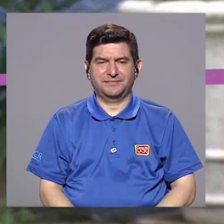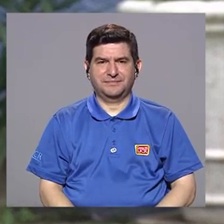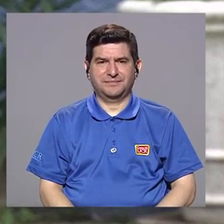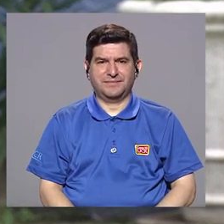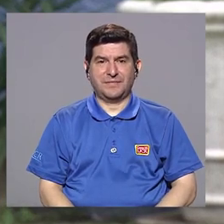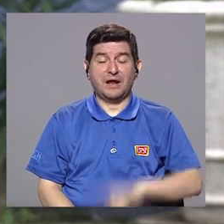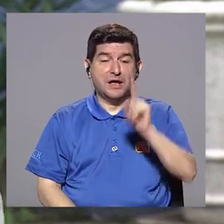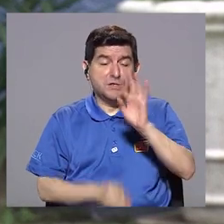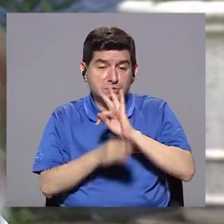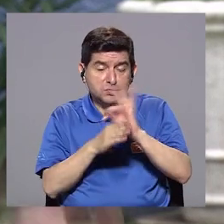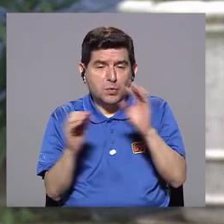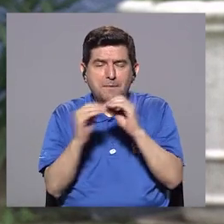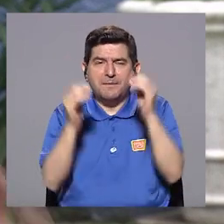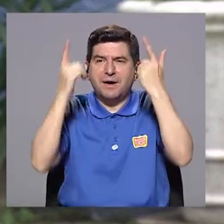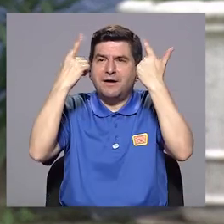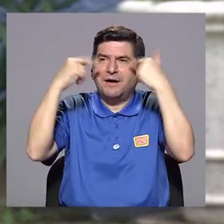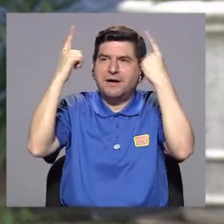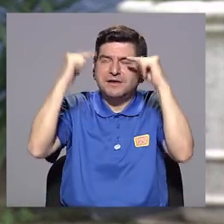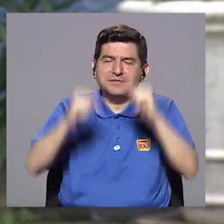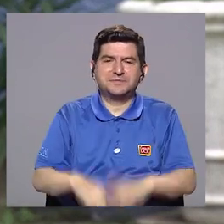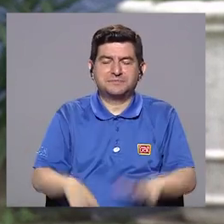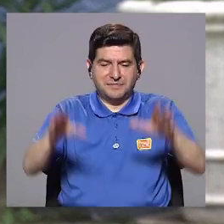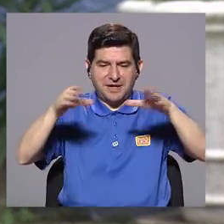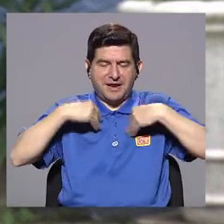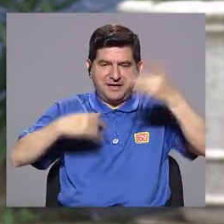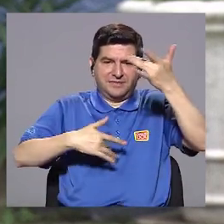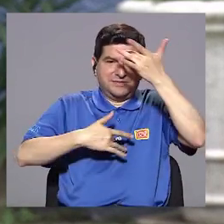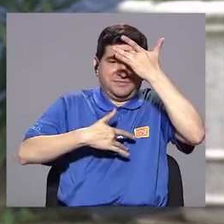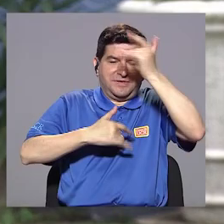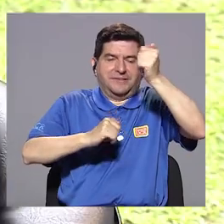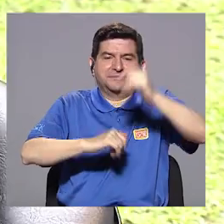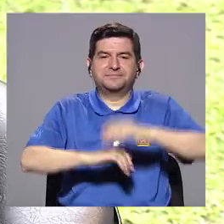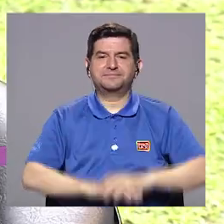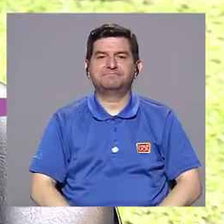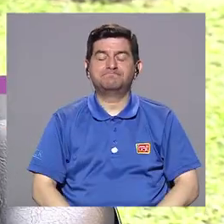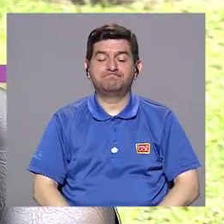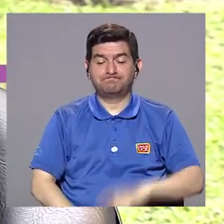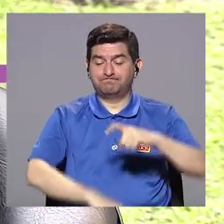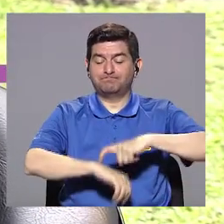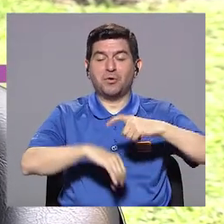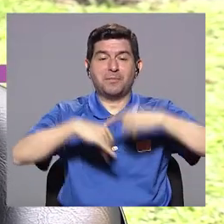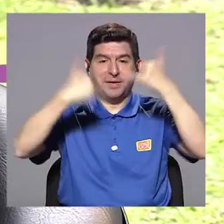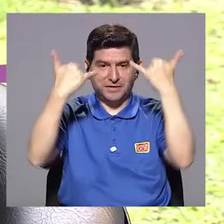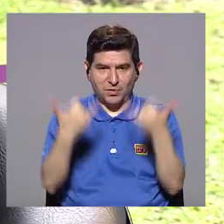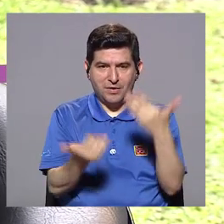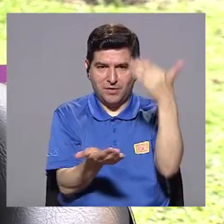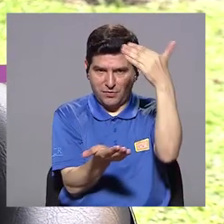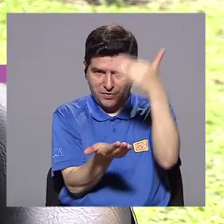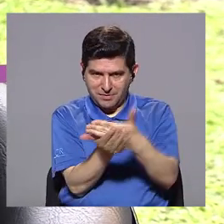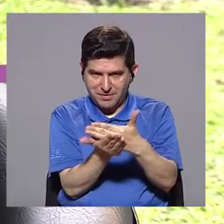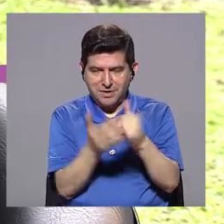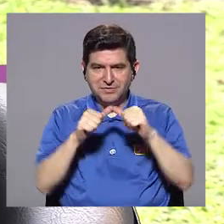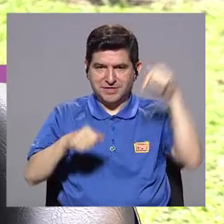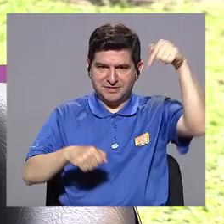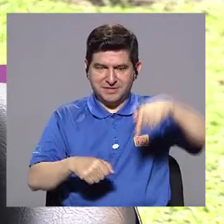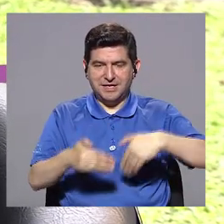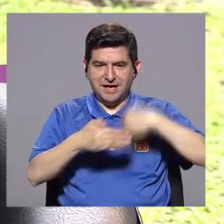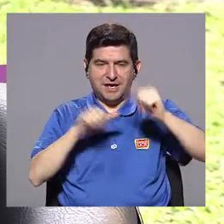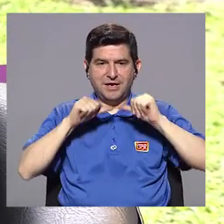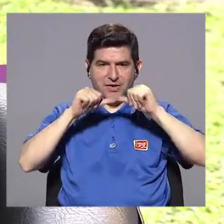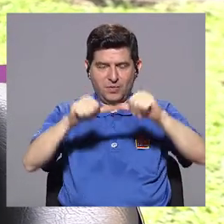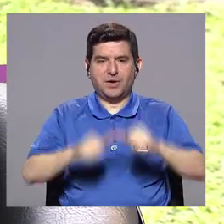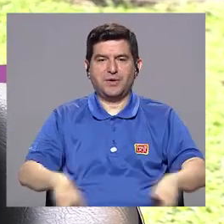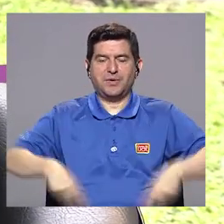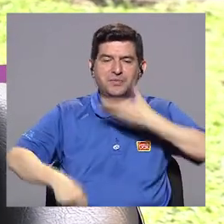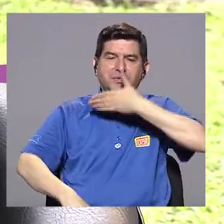Es uno de los tratamientos más efectivos para el reconocimiento de la enfermedad. Bueno, es momento de hacer una pausa. Quédese con nosotros y ya